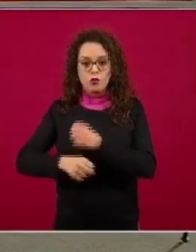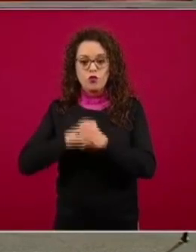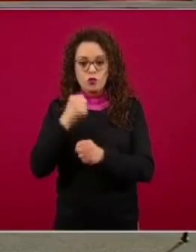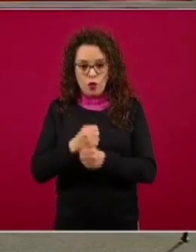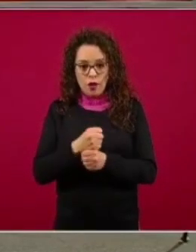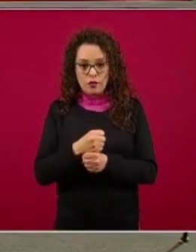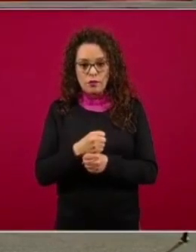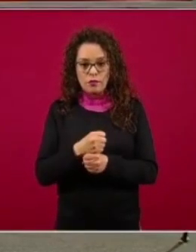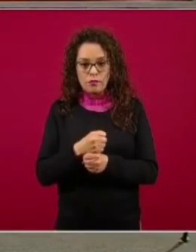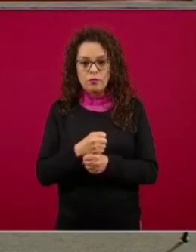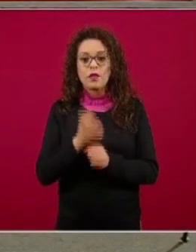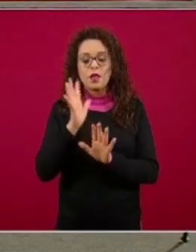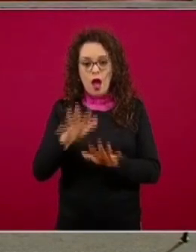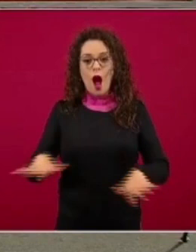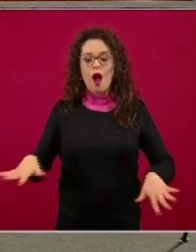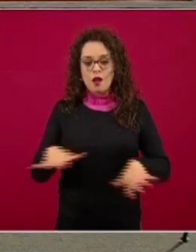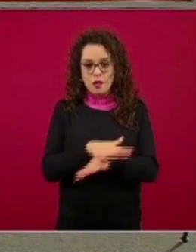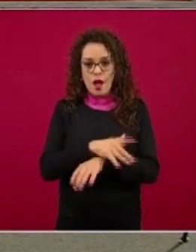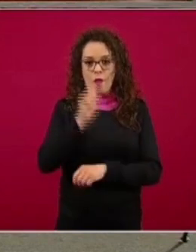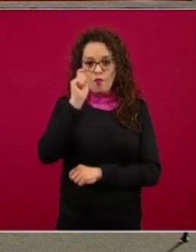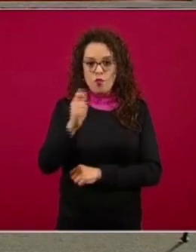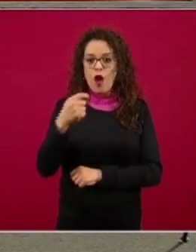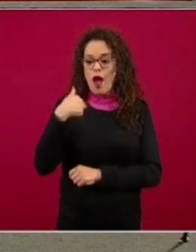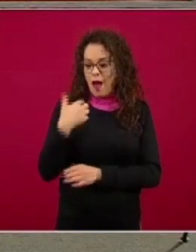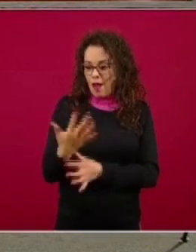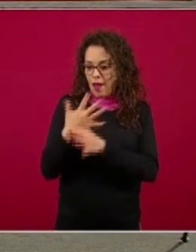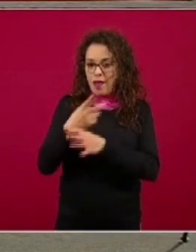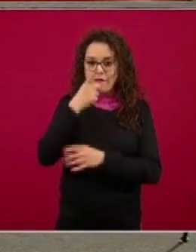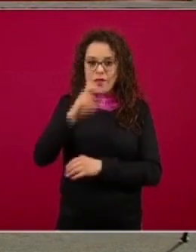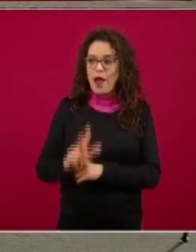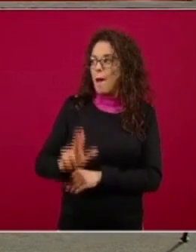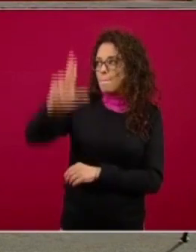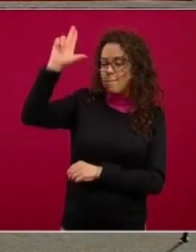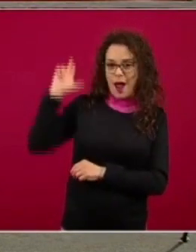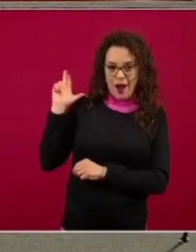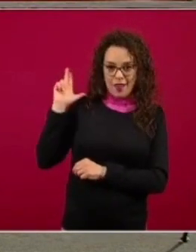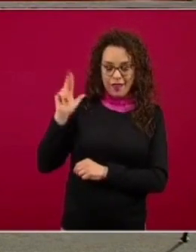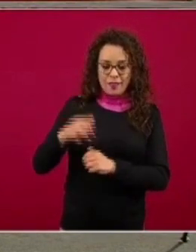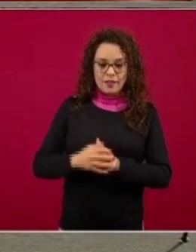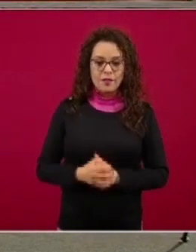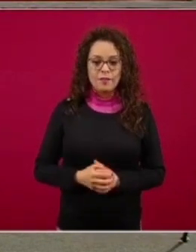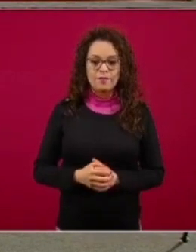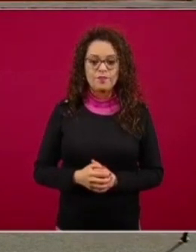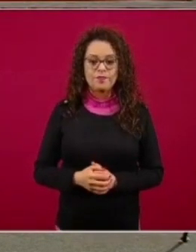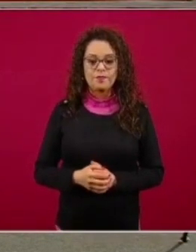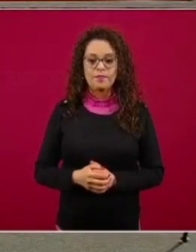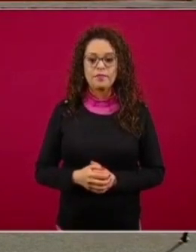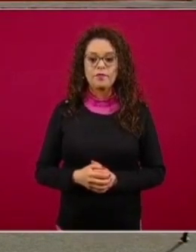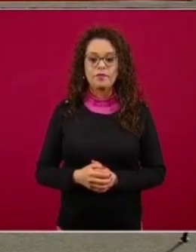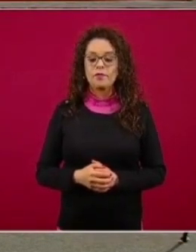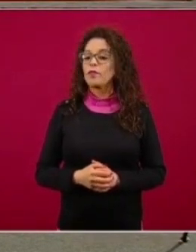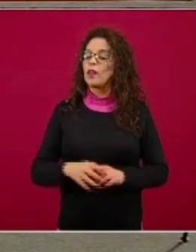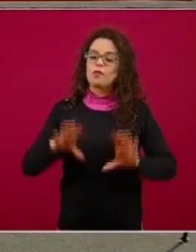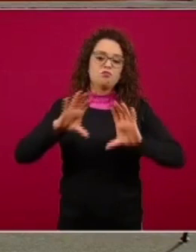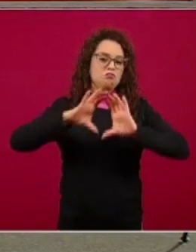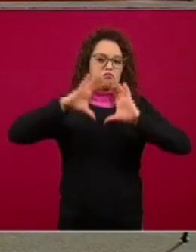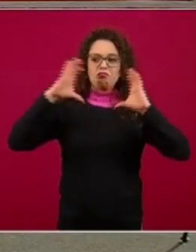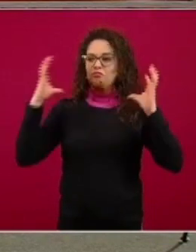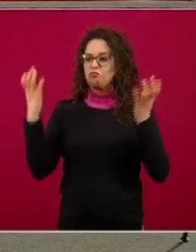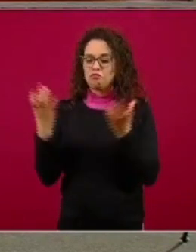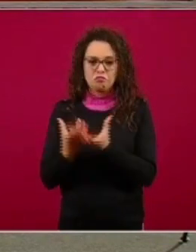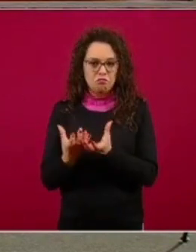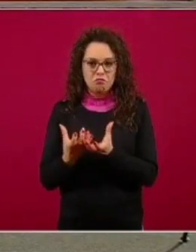respecto a lo que yo mismo comenté el martes pasado sobre la cobertura la cobertura es universal aquí no se hace